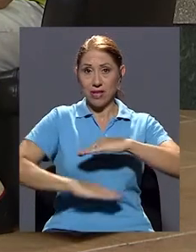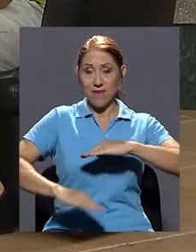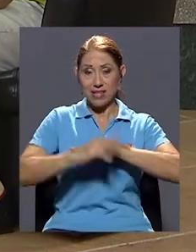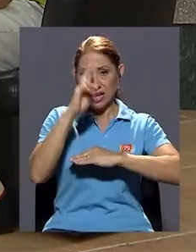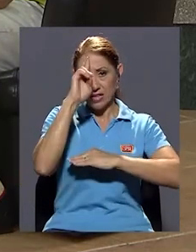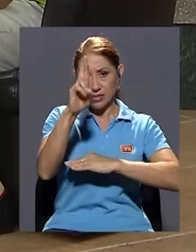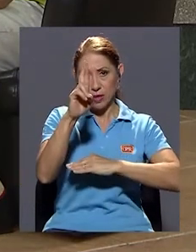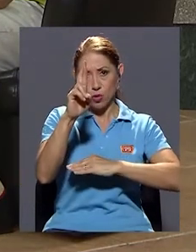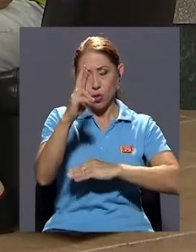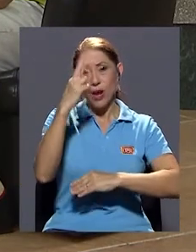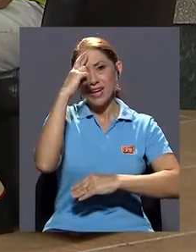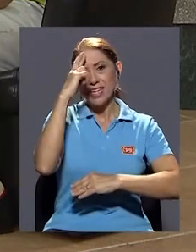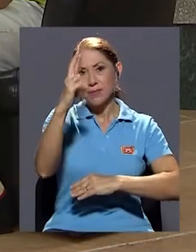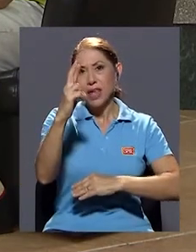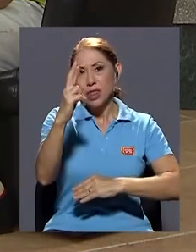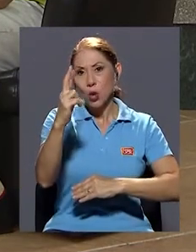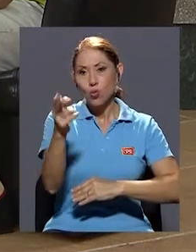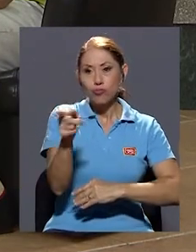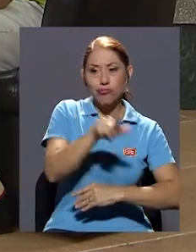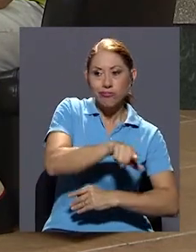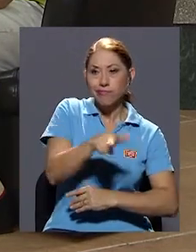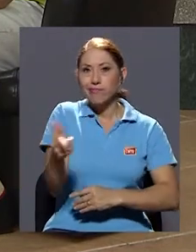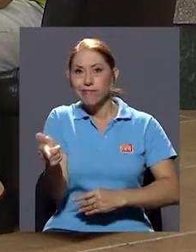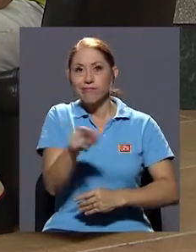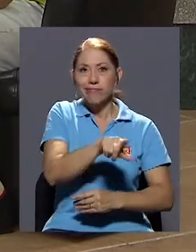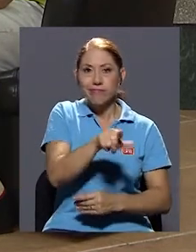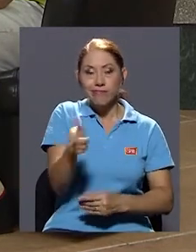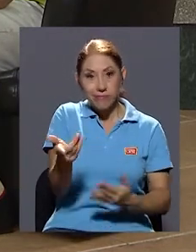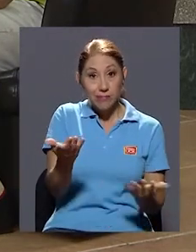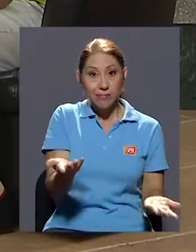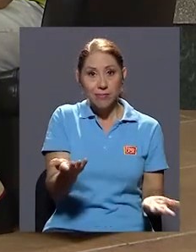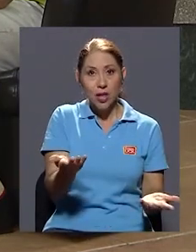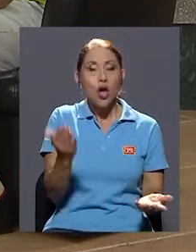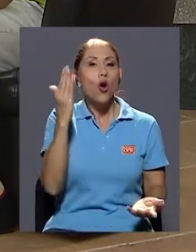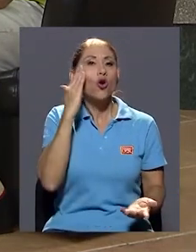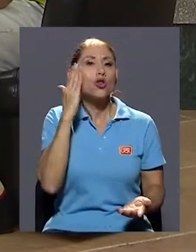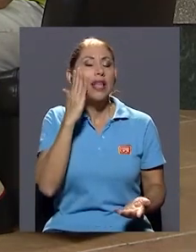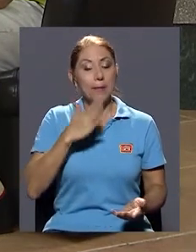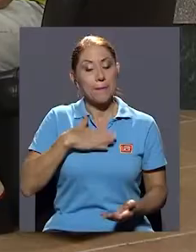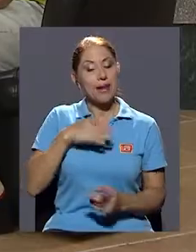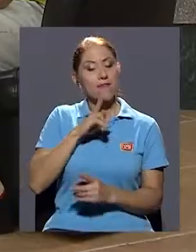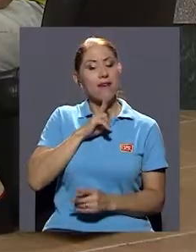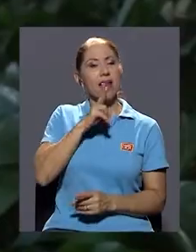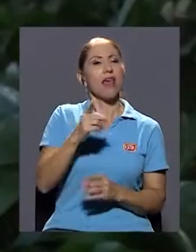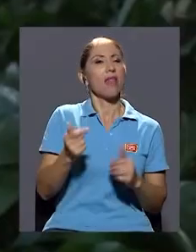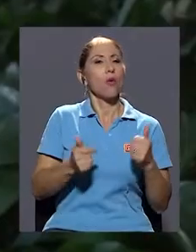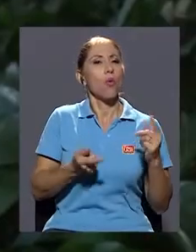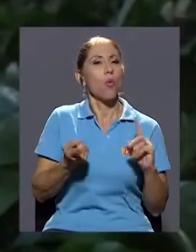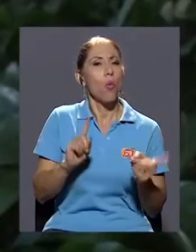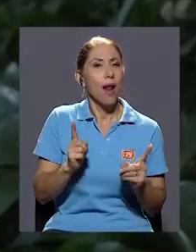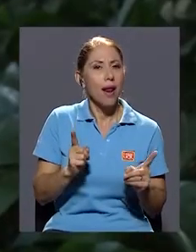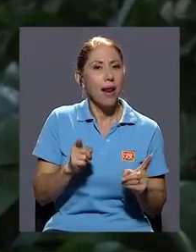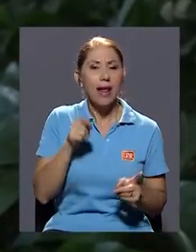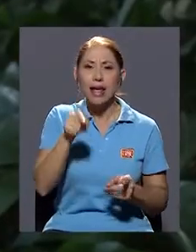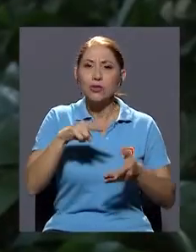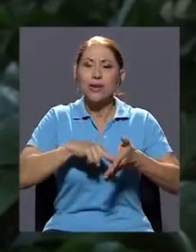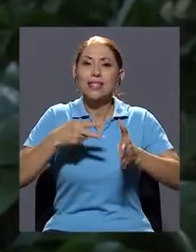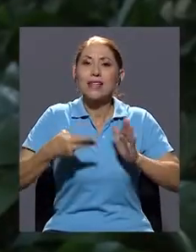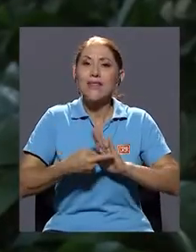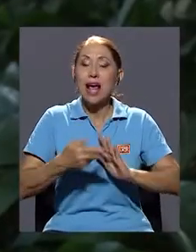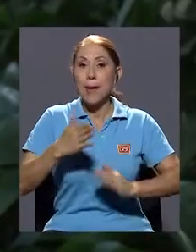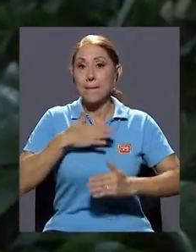y respeto en las dos vías. O respeto en conocer cuál es mi realidad, eso qué significa,